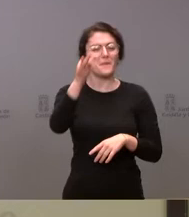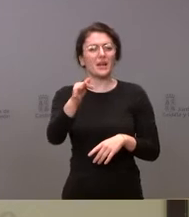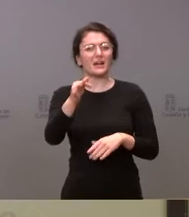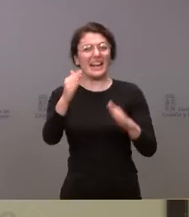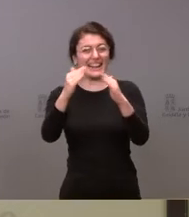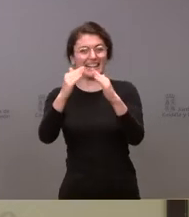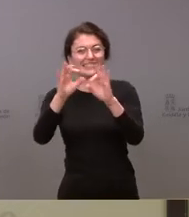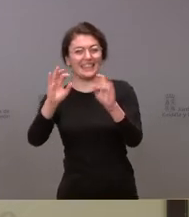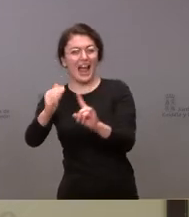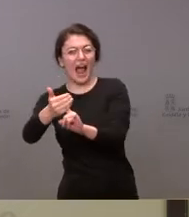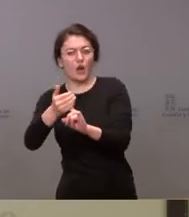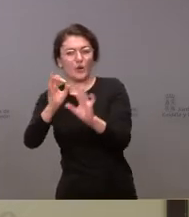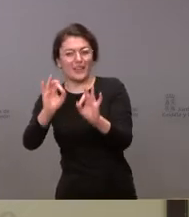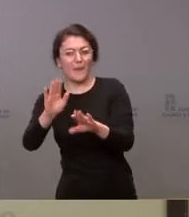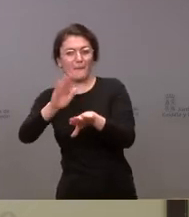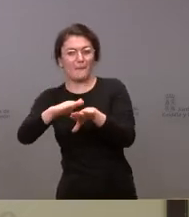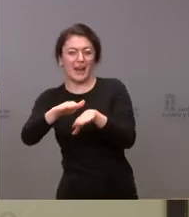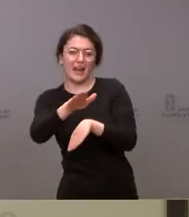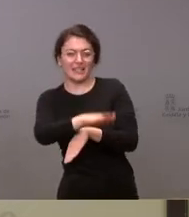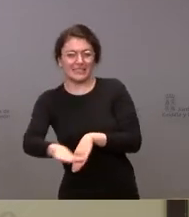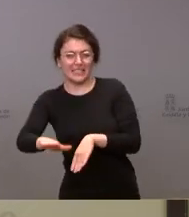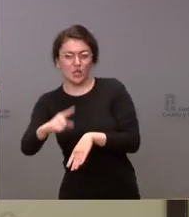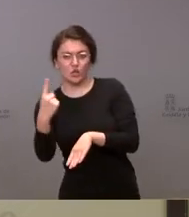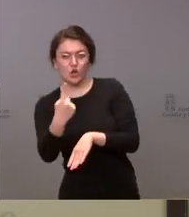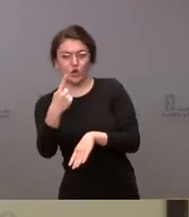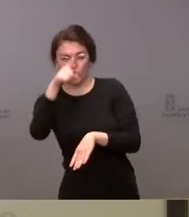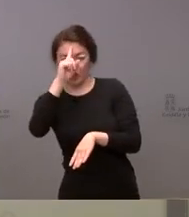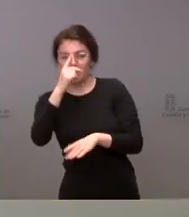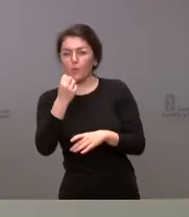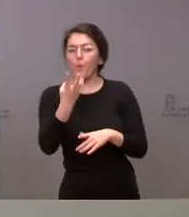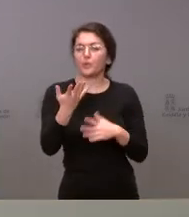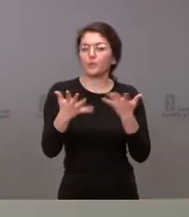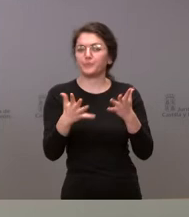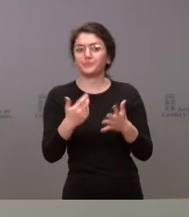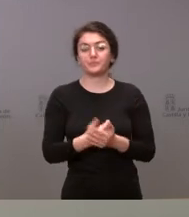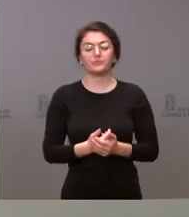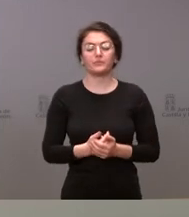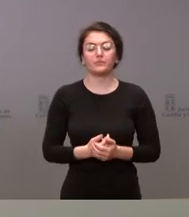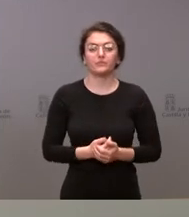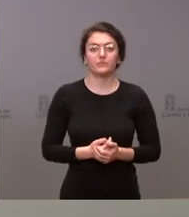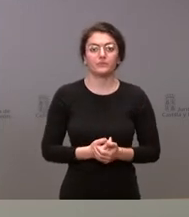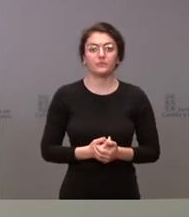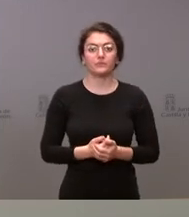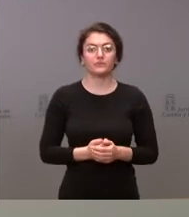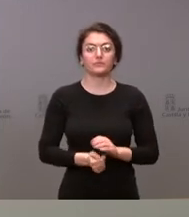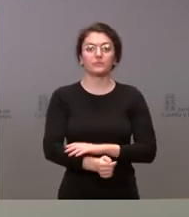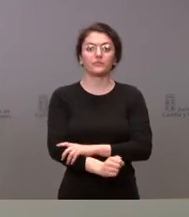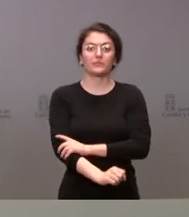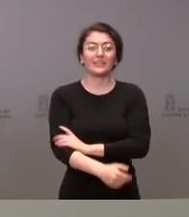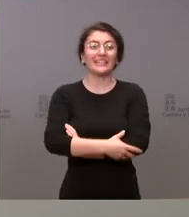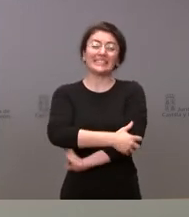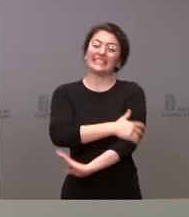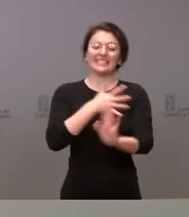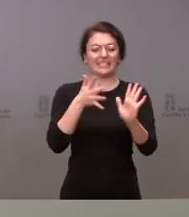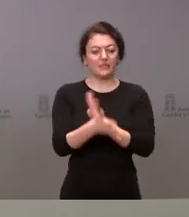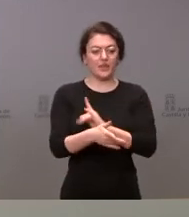a través de las asociaciones que se encargan. Bueno, no se trata inicialmente porque así todavía no lo